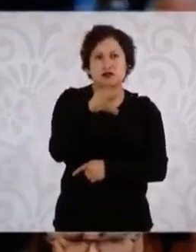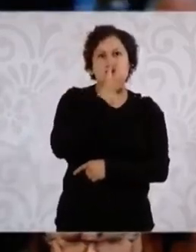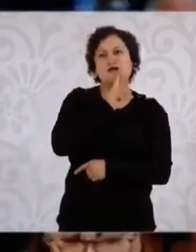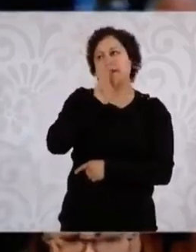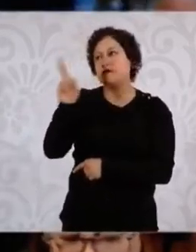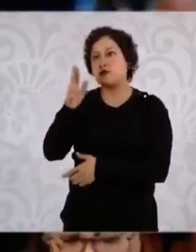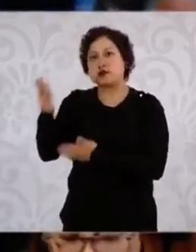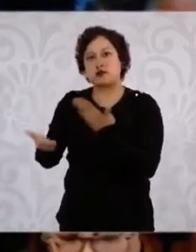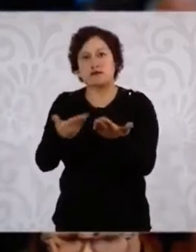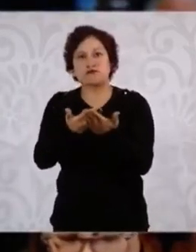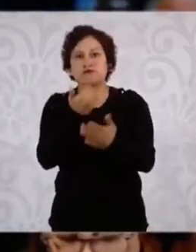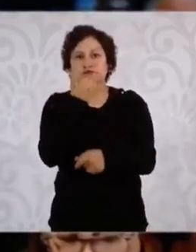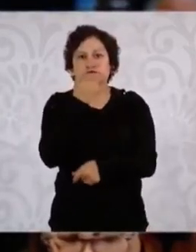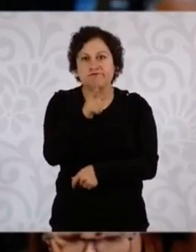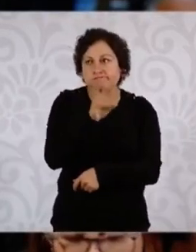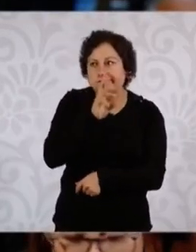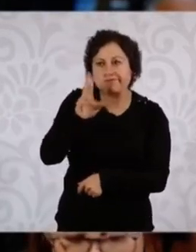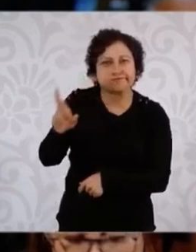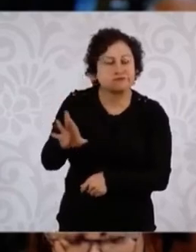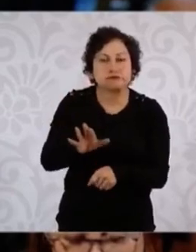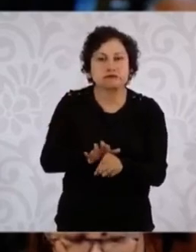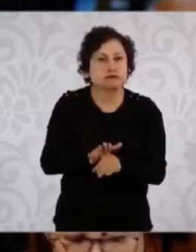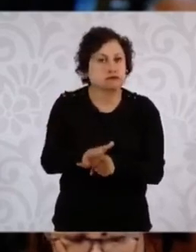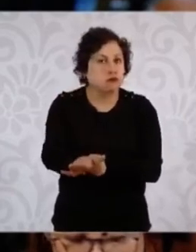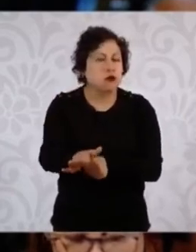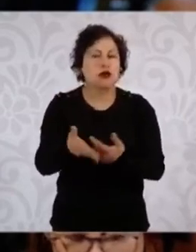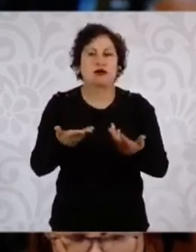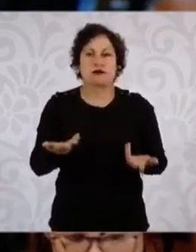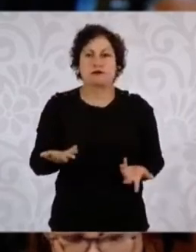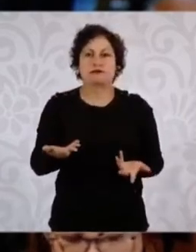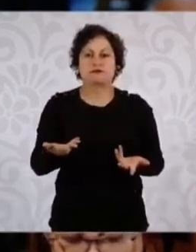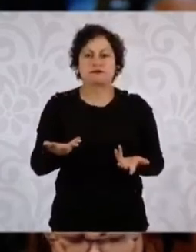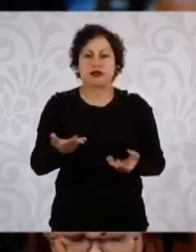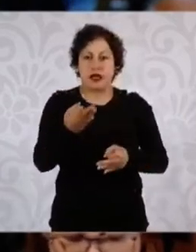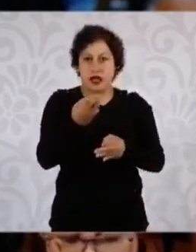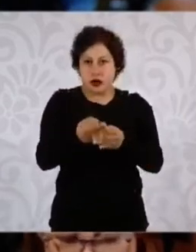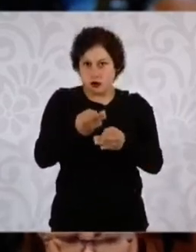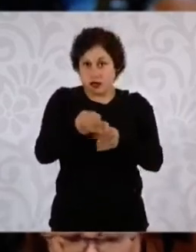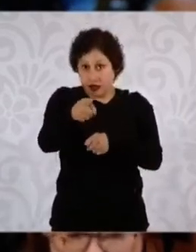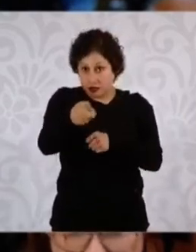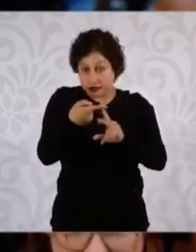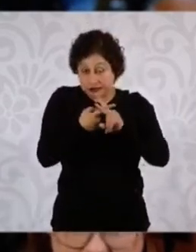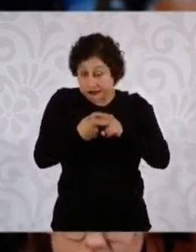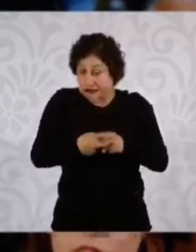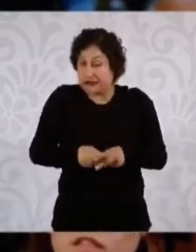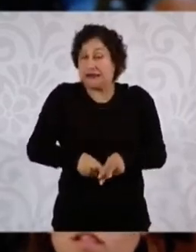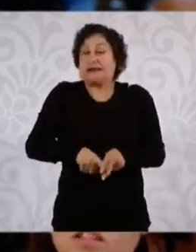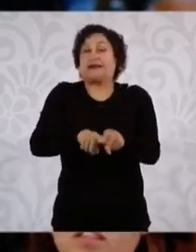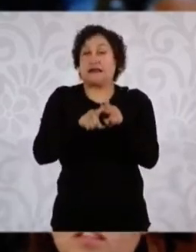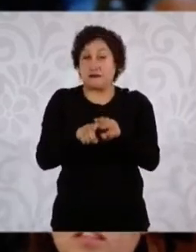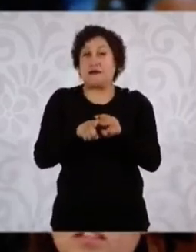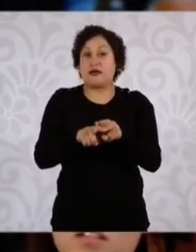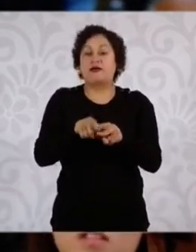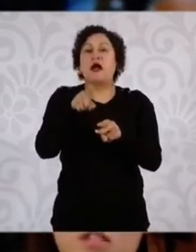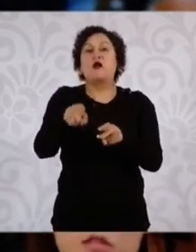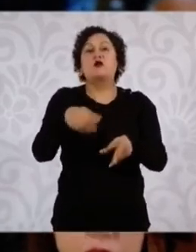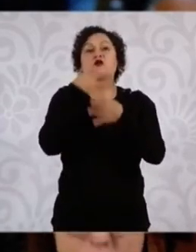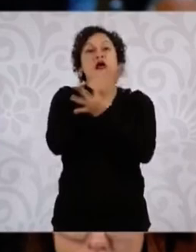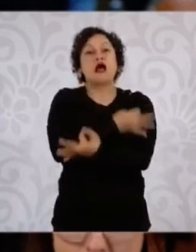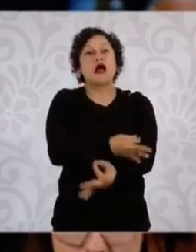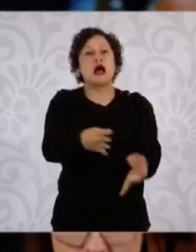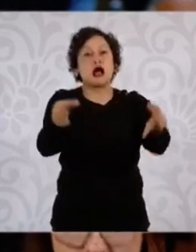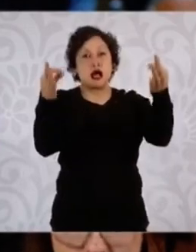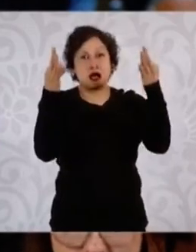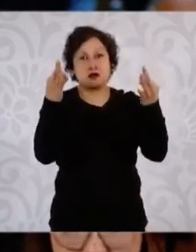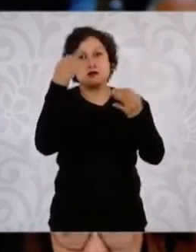estas disculpas y digamos a esta edad temprana de su presidencia, ¿qué mensaje envía a todos aquellos